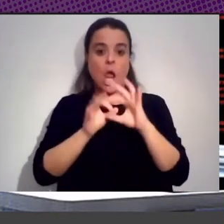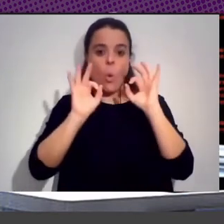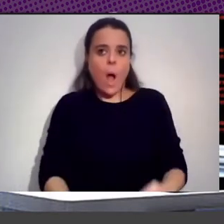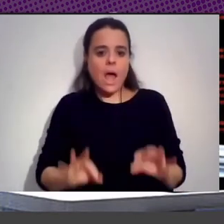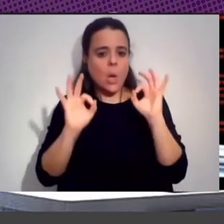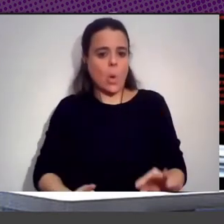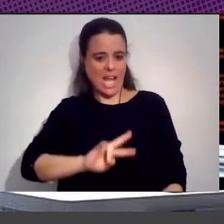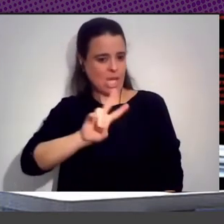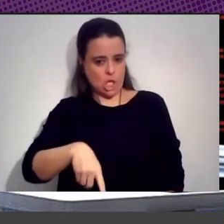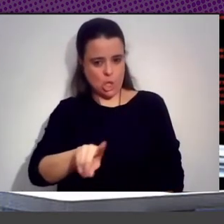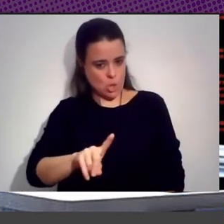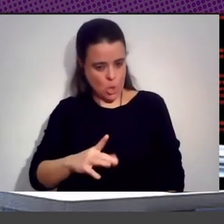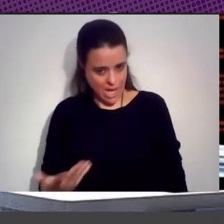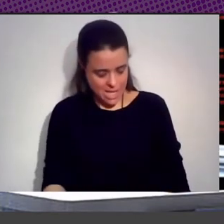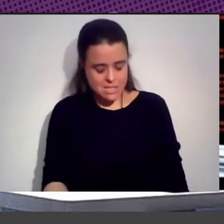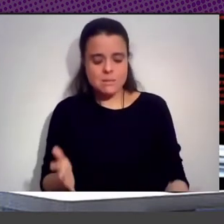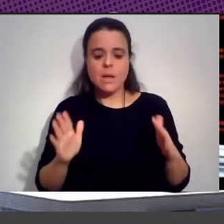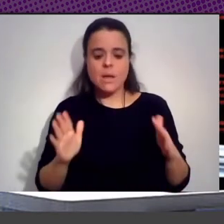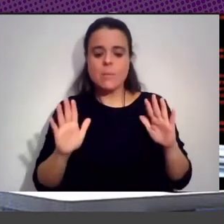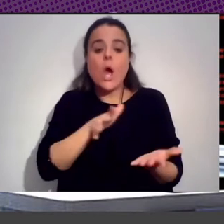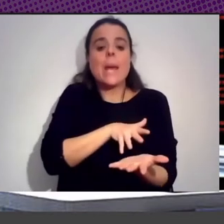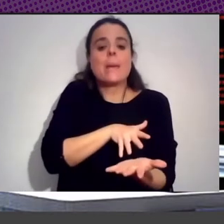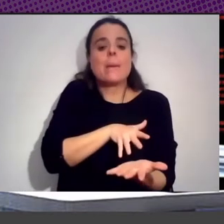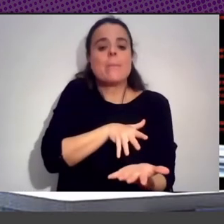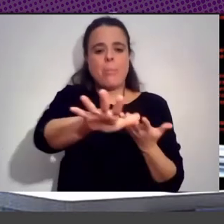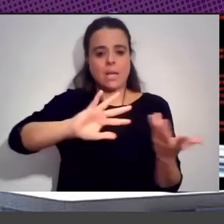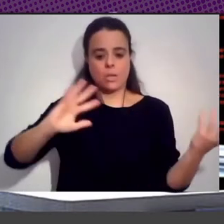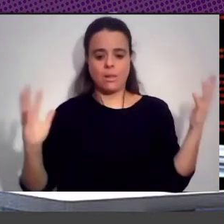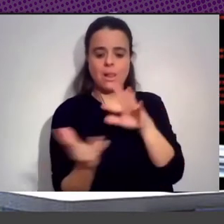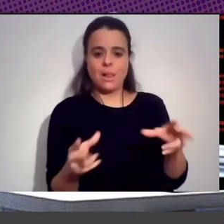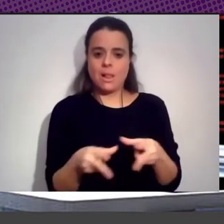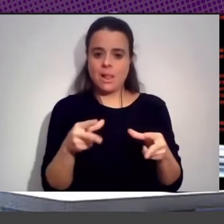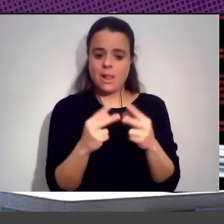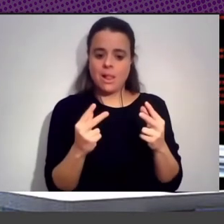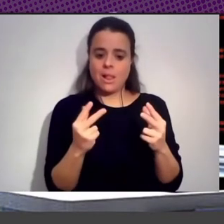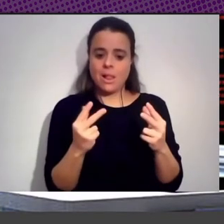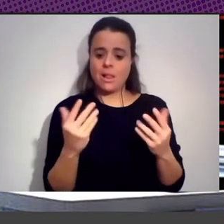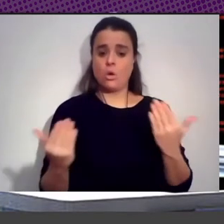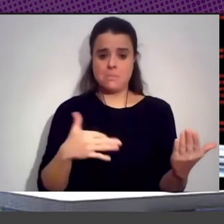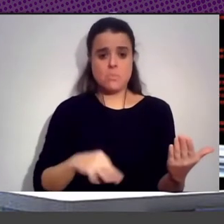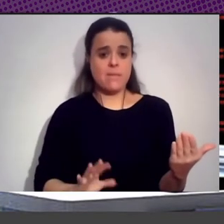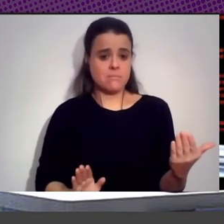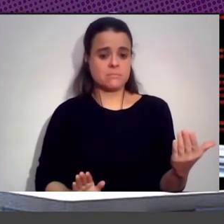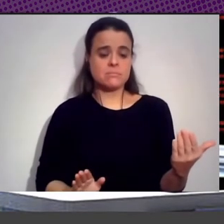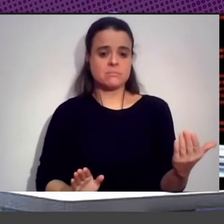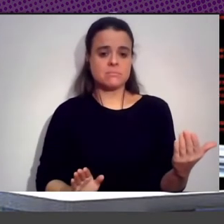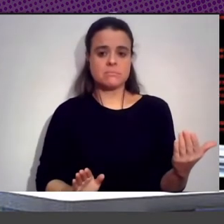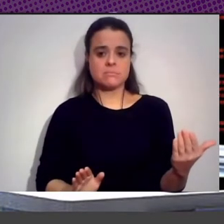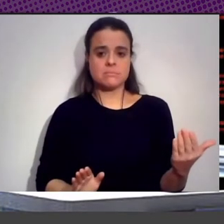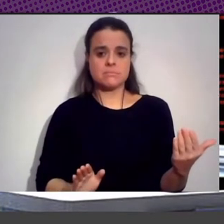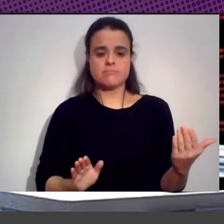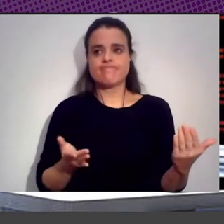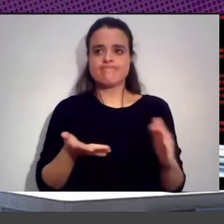Estamos Diciendo Que El Impacto Del Cambio Social Es Comparable Estamos Hablando Entonces De Diferentes